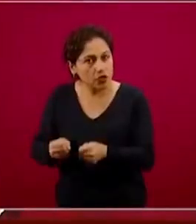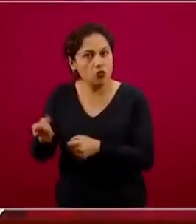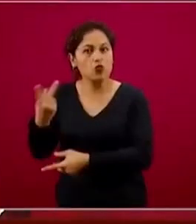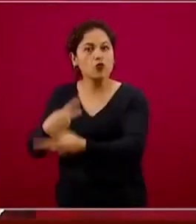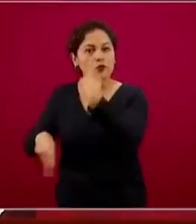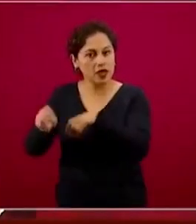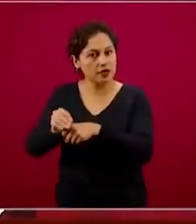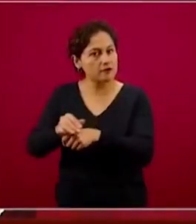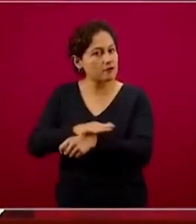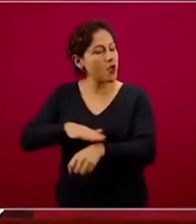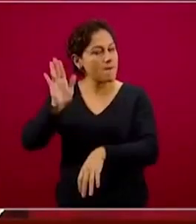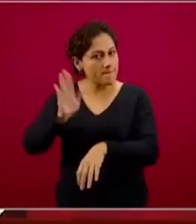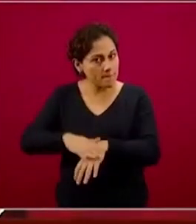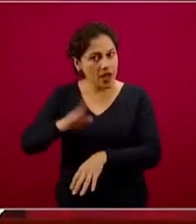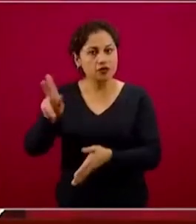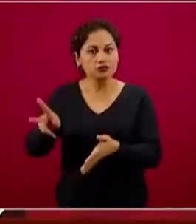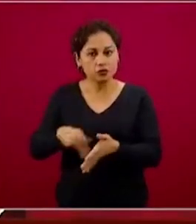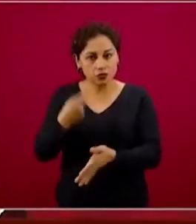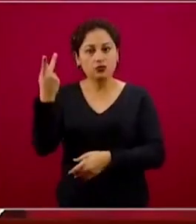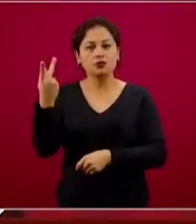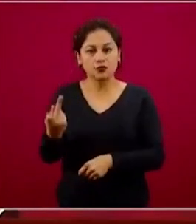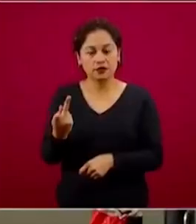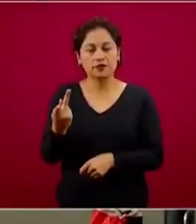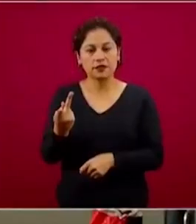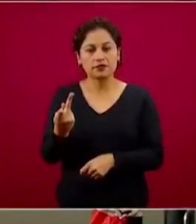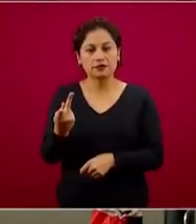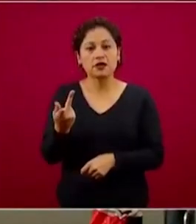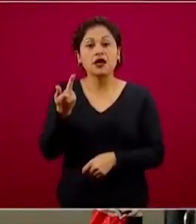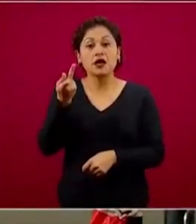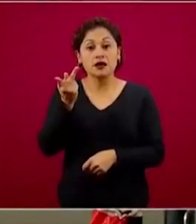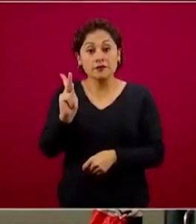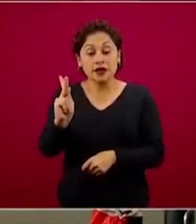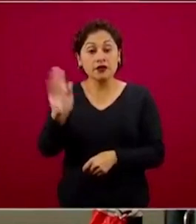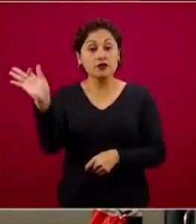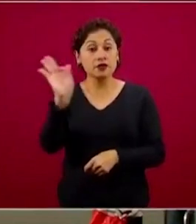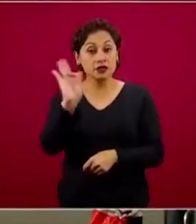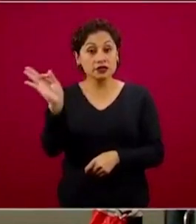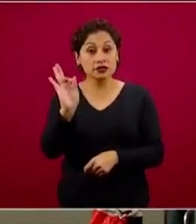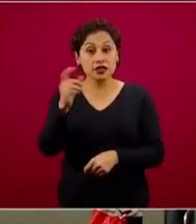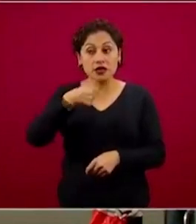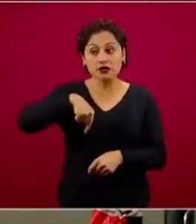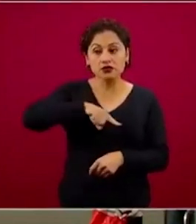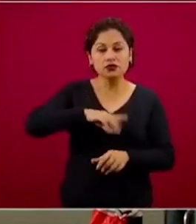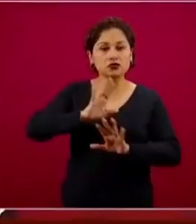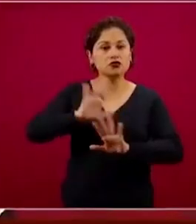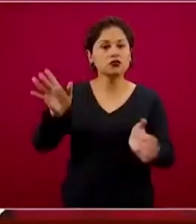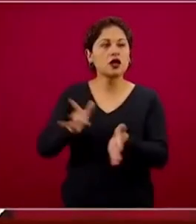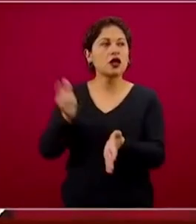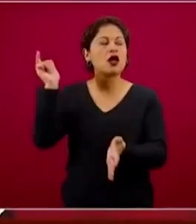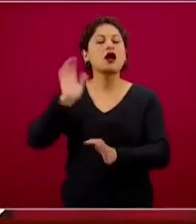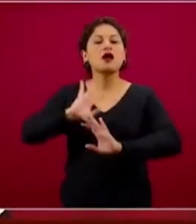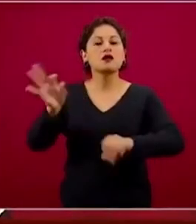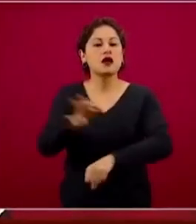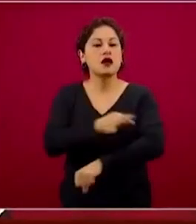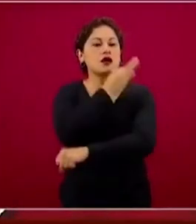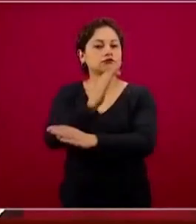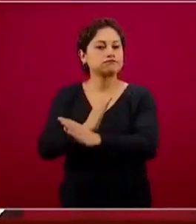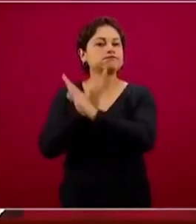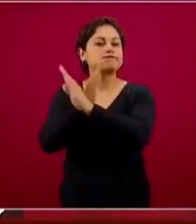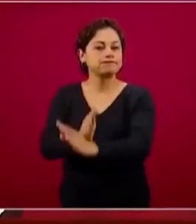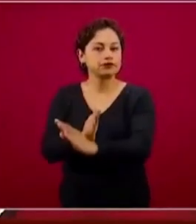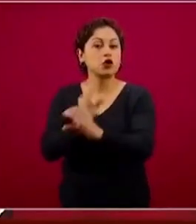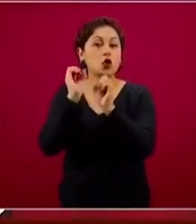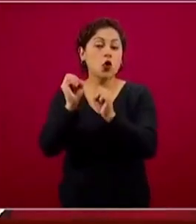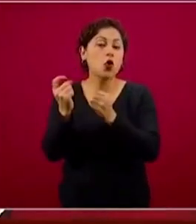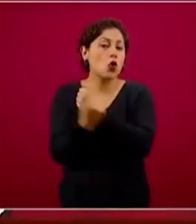de nosotros, los que espero que yo sea uno de ellos, ya protegidos, no sabemos, pues podemos tener anticuerpos y